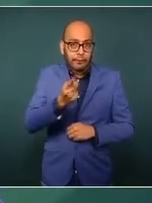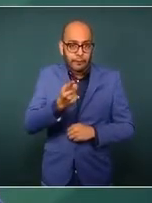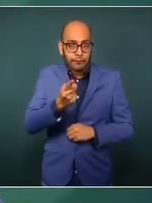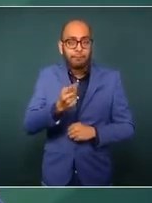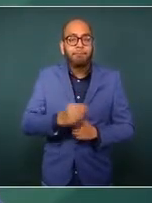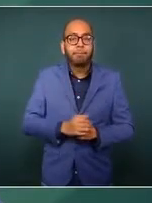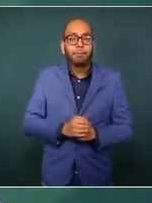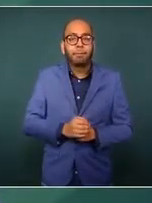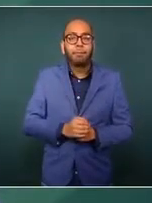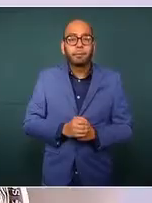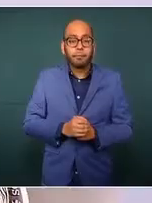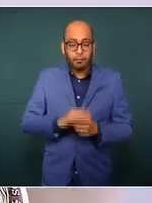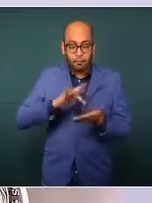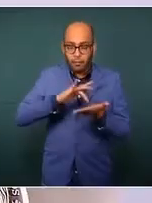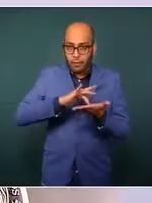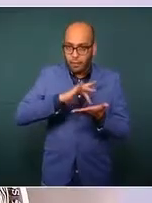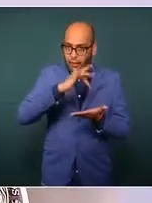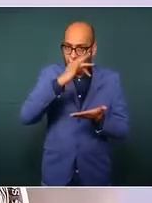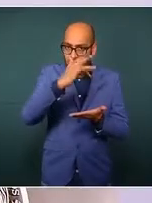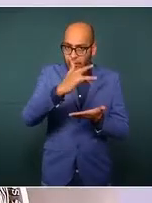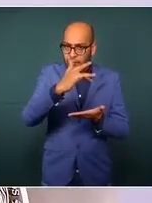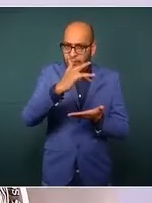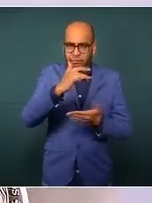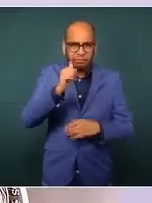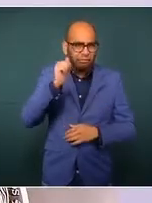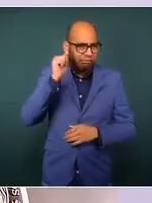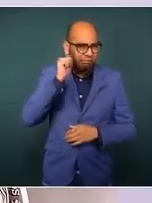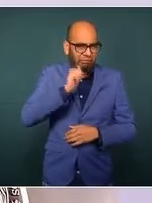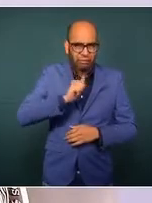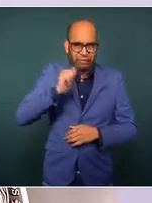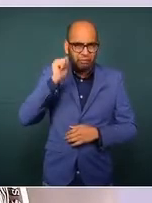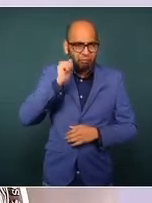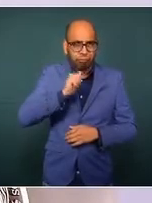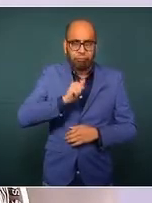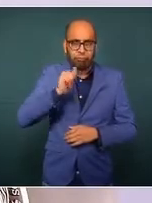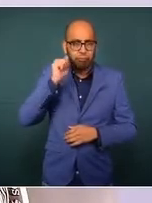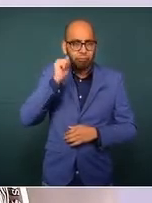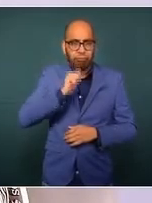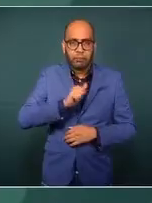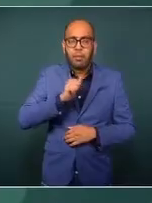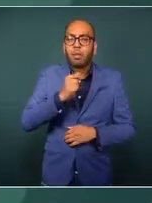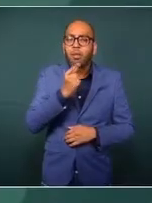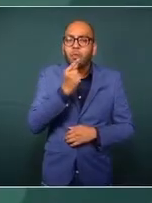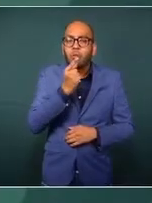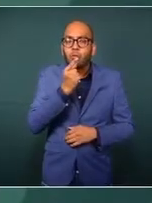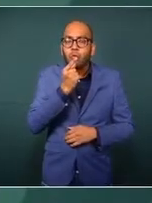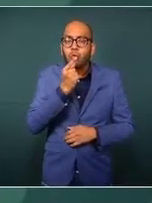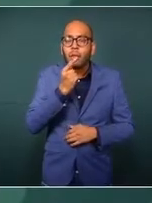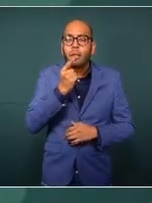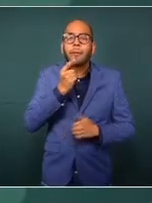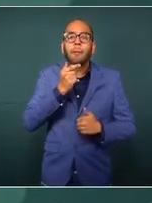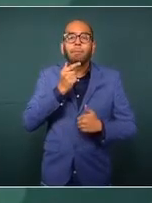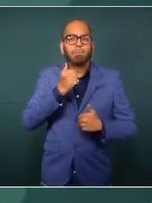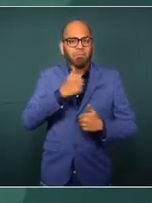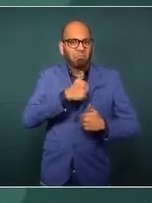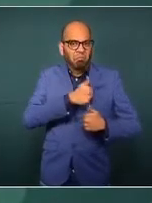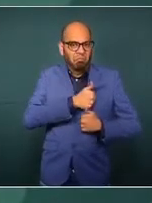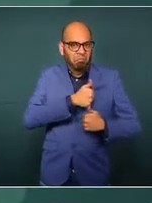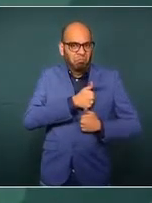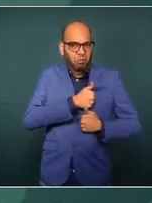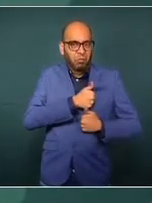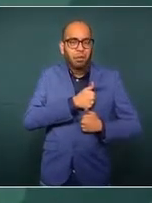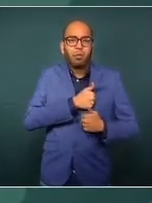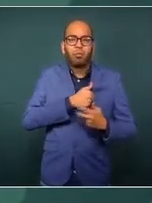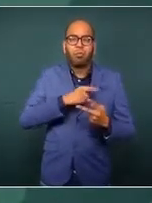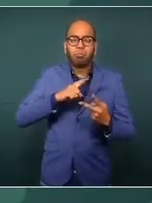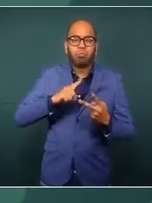nuestro agradecimiento siempre con nuestras Fuerzas Armadas la Marina el